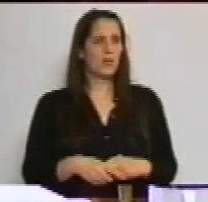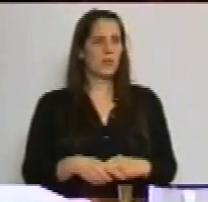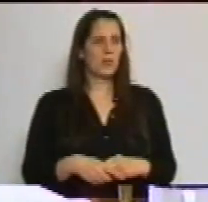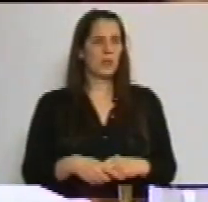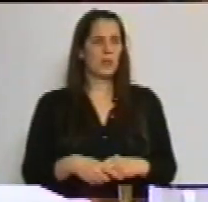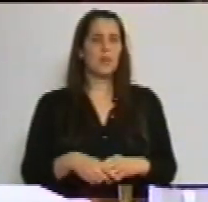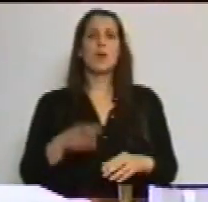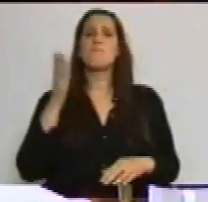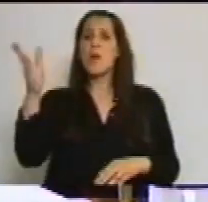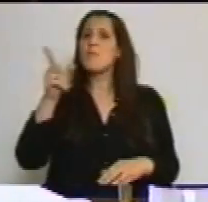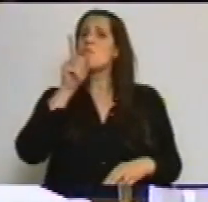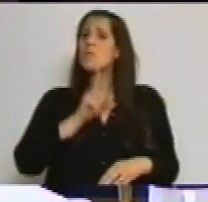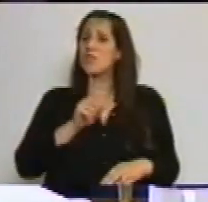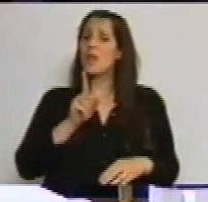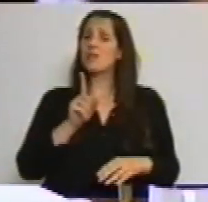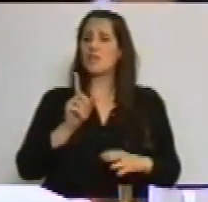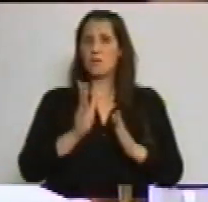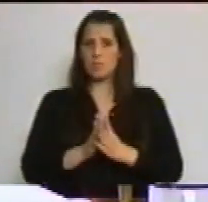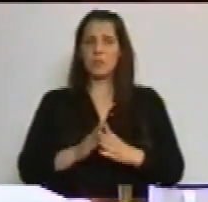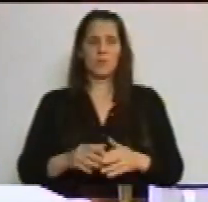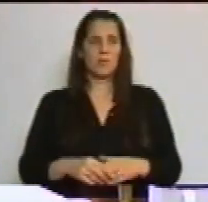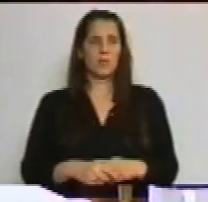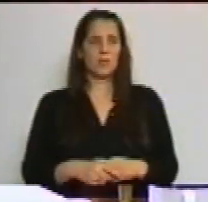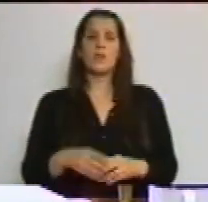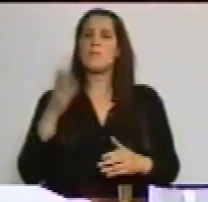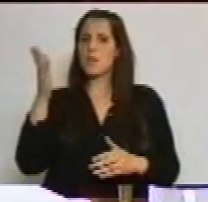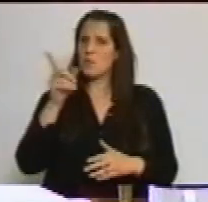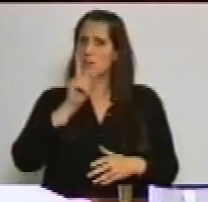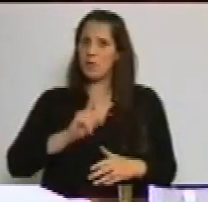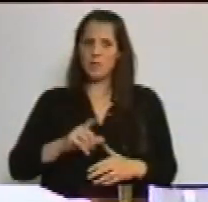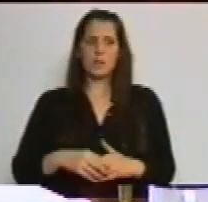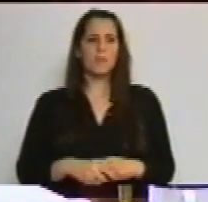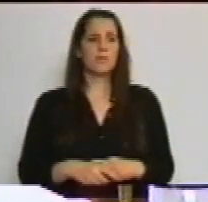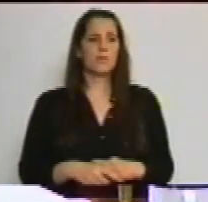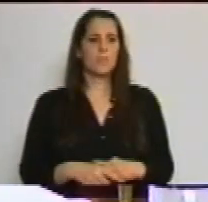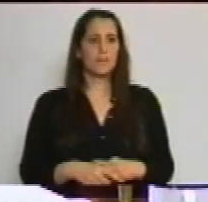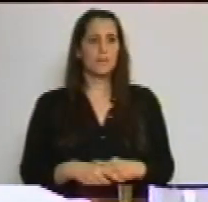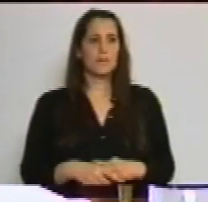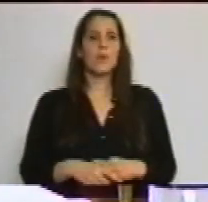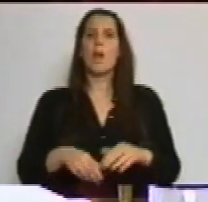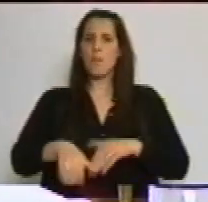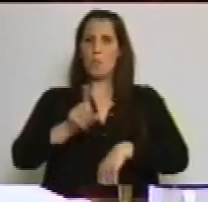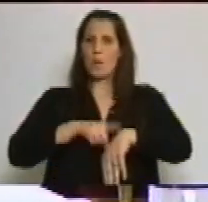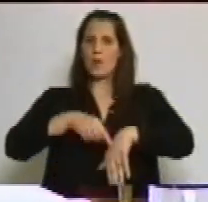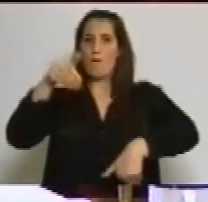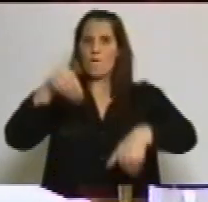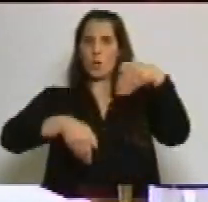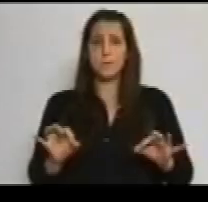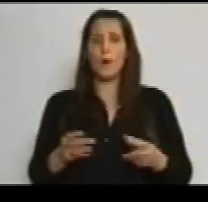Le pedimos silencio, necesitamos silencio. Le pedimos silencio. Se va a votar.